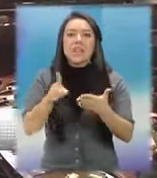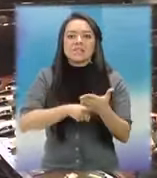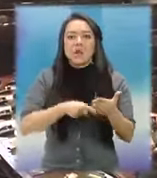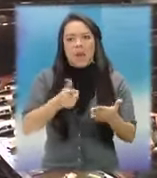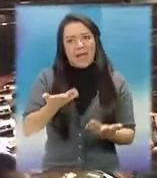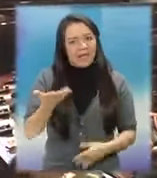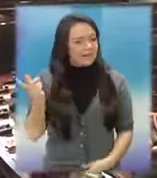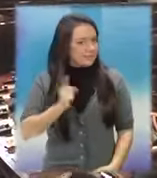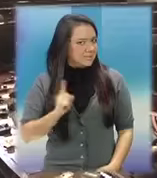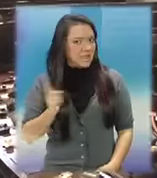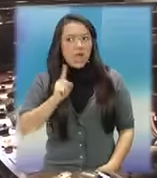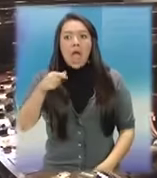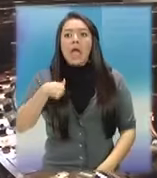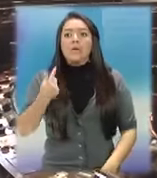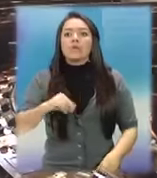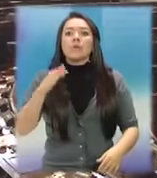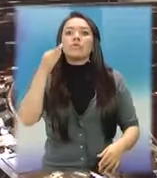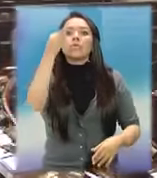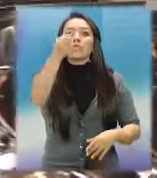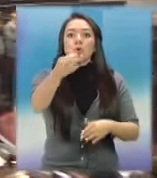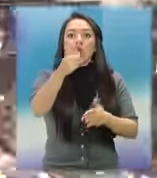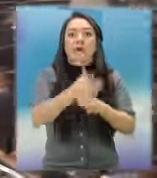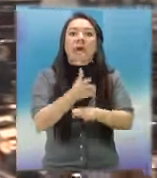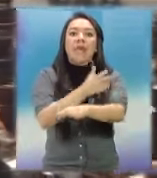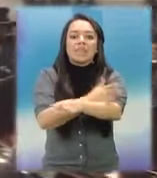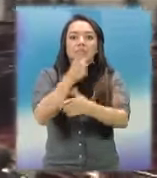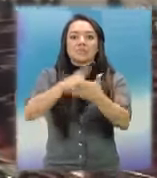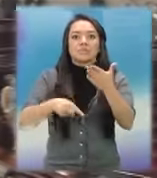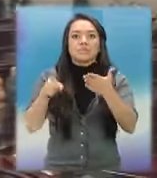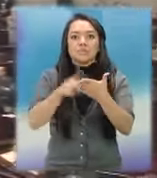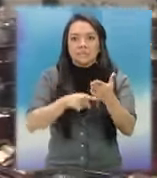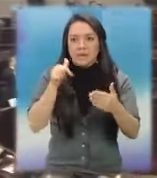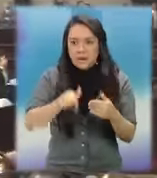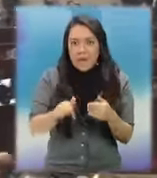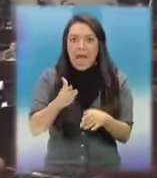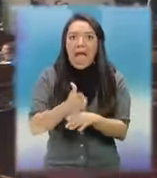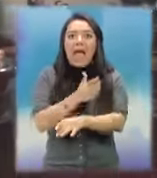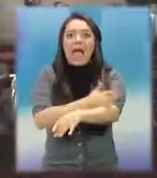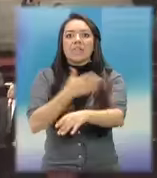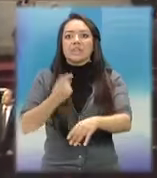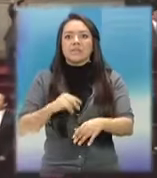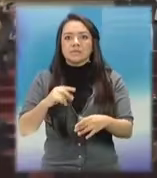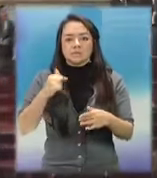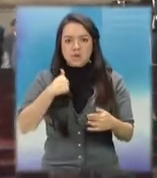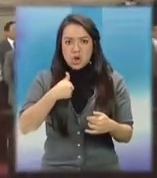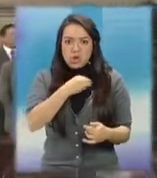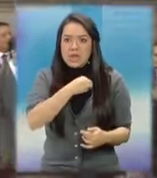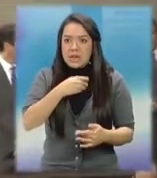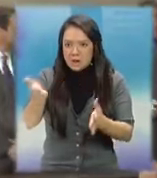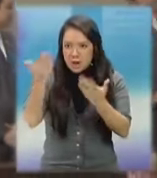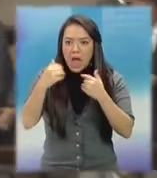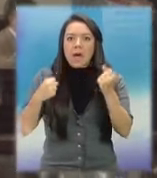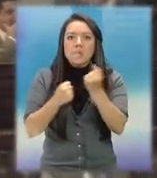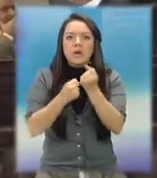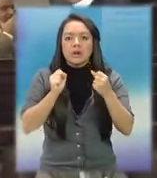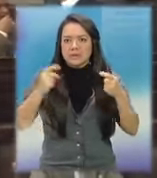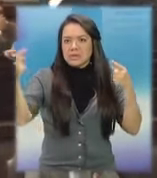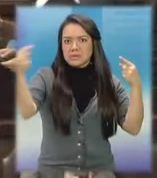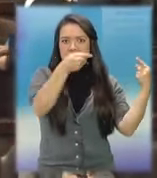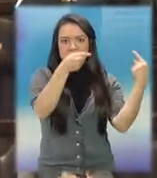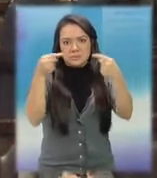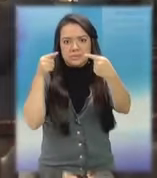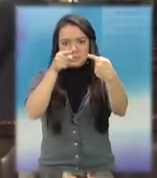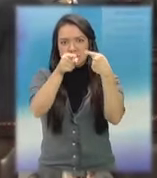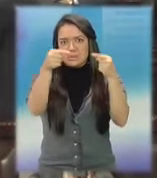anticipada, esas ansias de llegar al poder se están dando hoy en este hemiciclo. Y no hay que